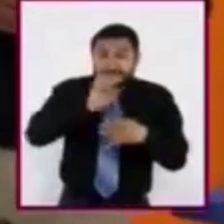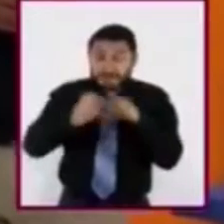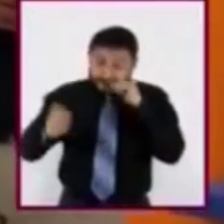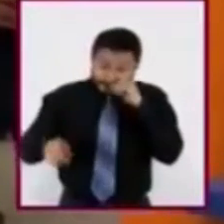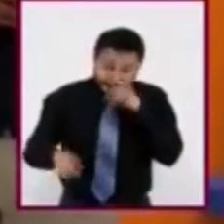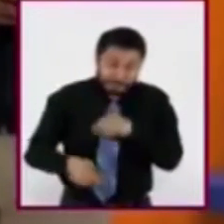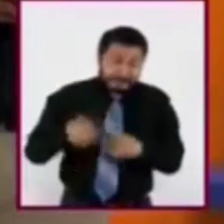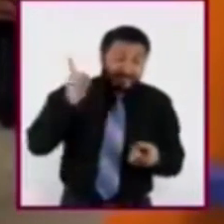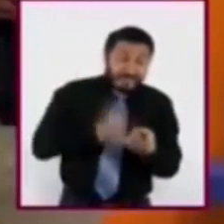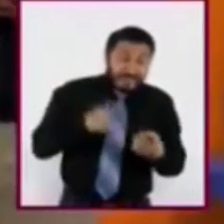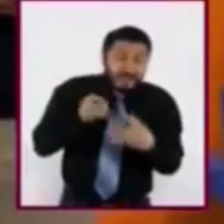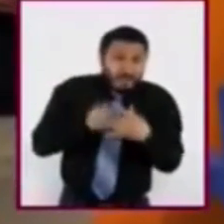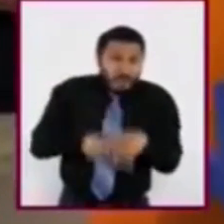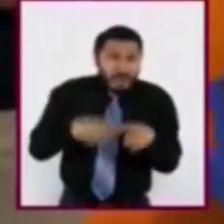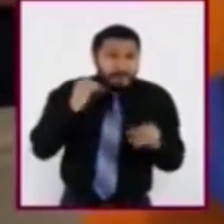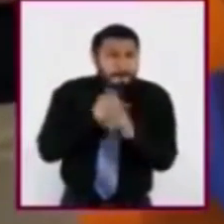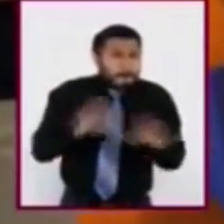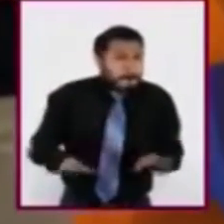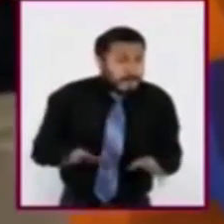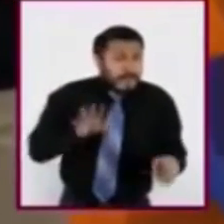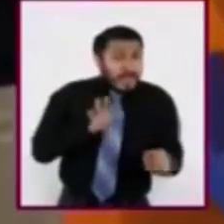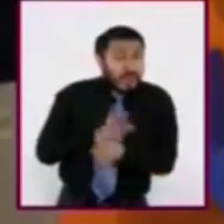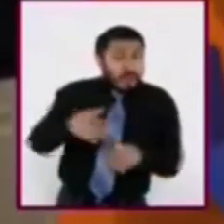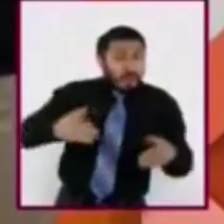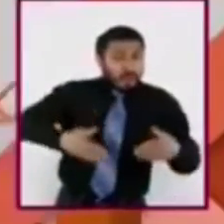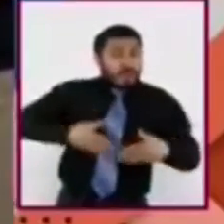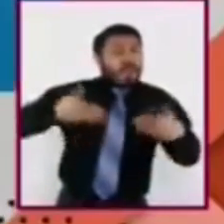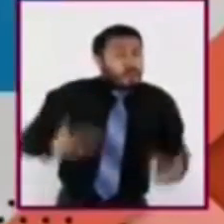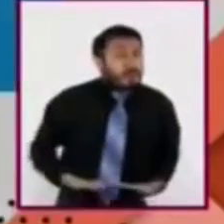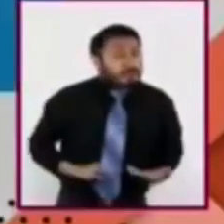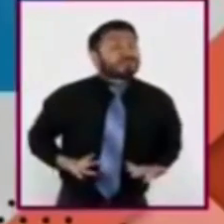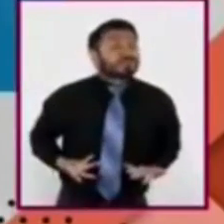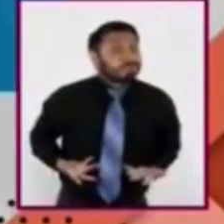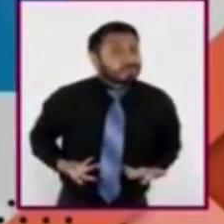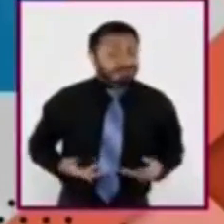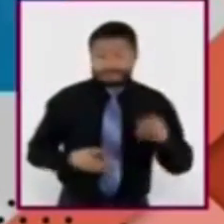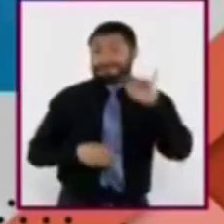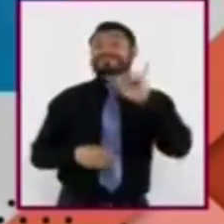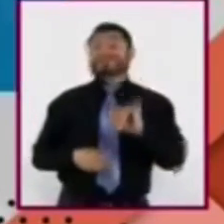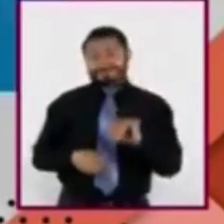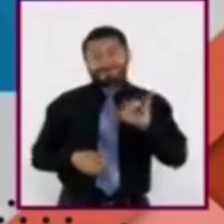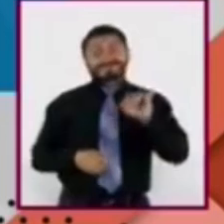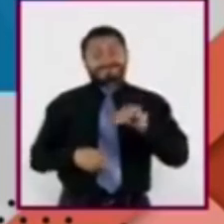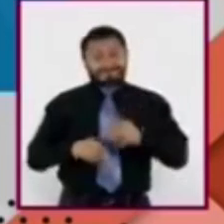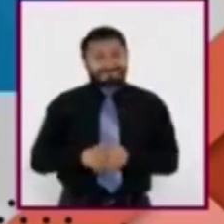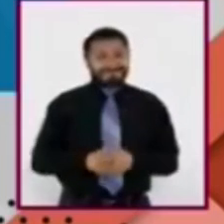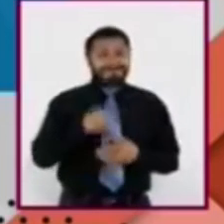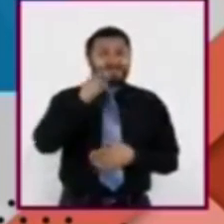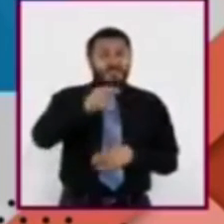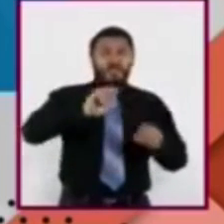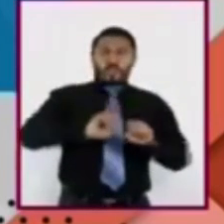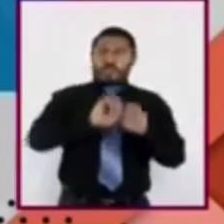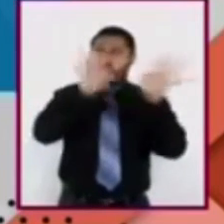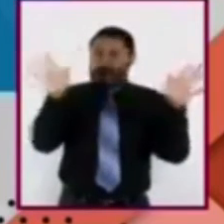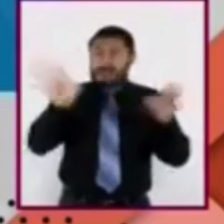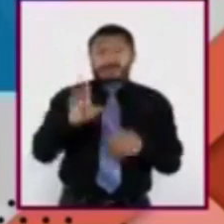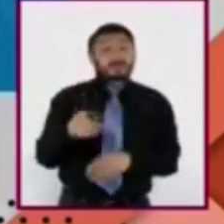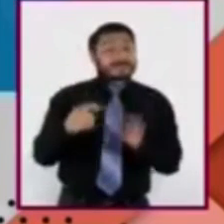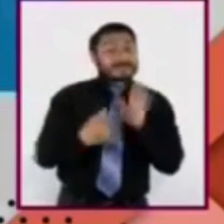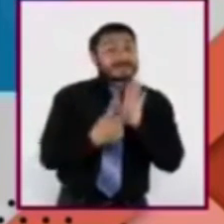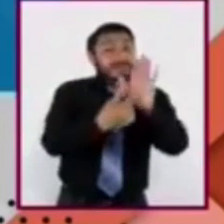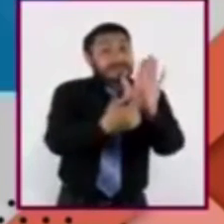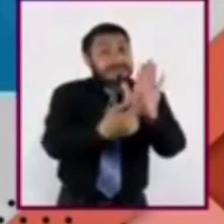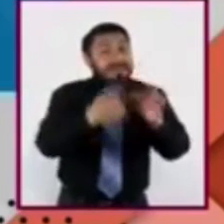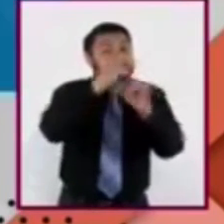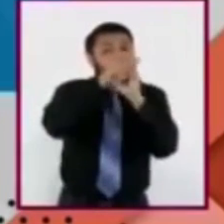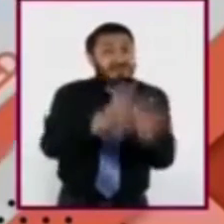de dónde viene la información y qué tanta credibilidad tiene. Así es. Para tener más claro esto, te mostraré la